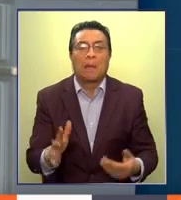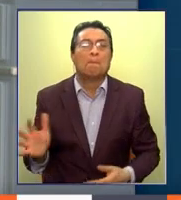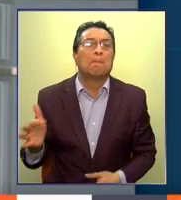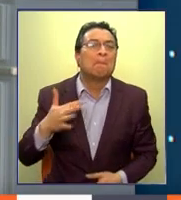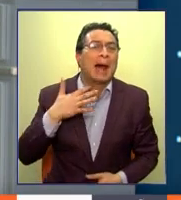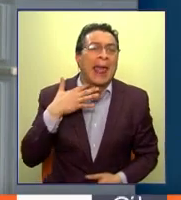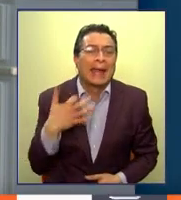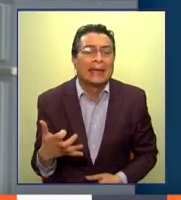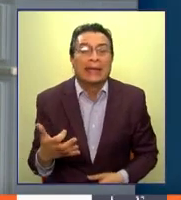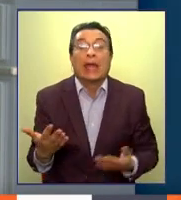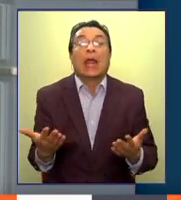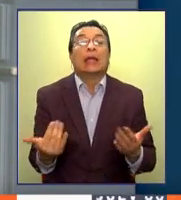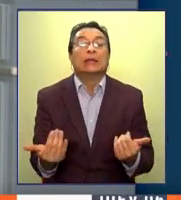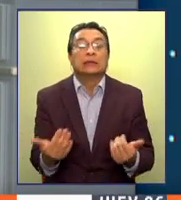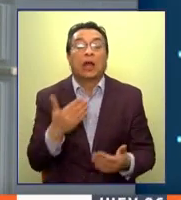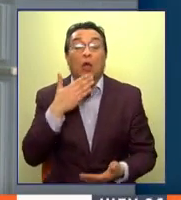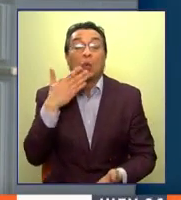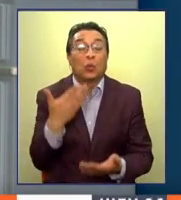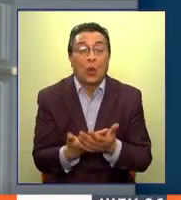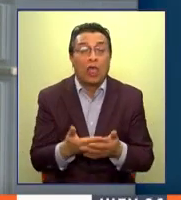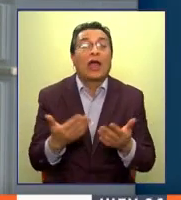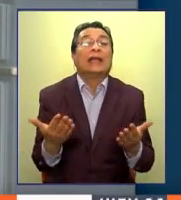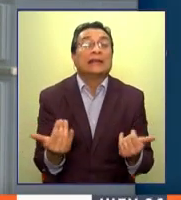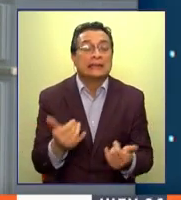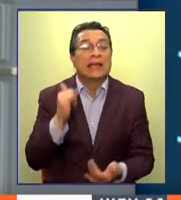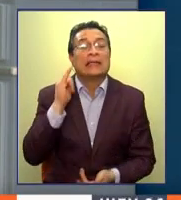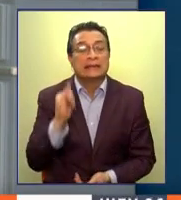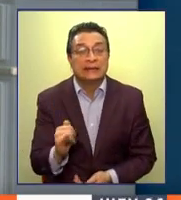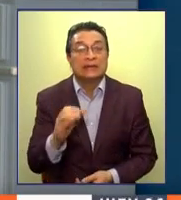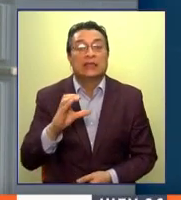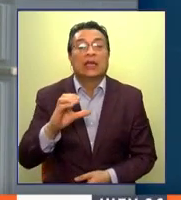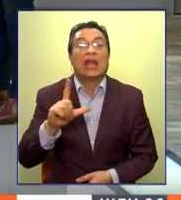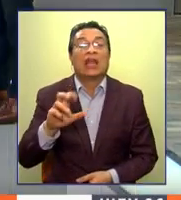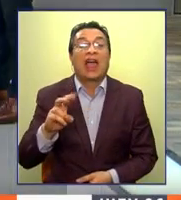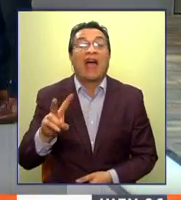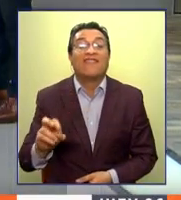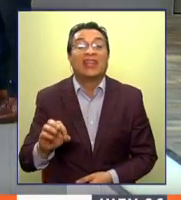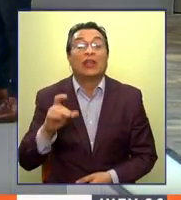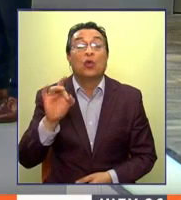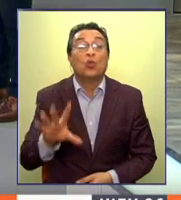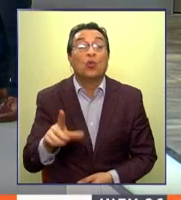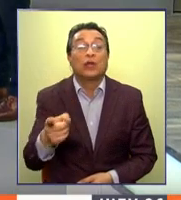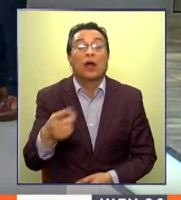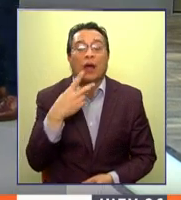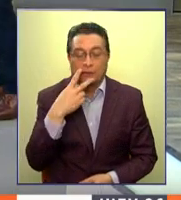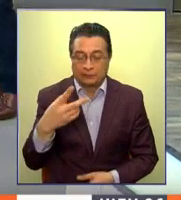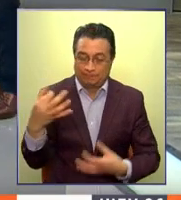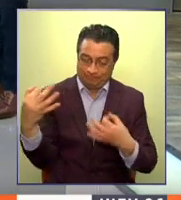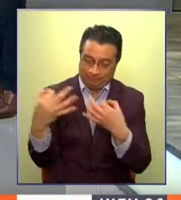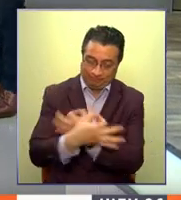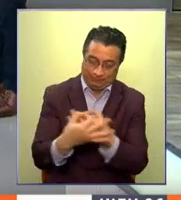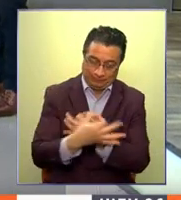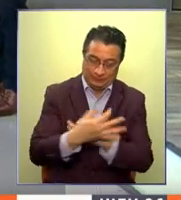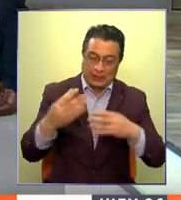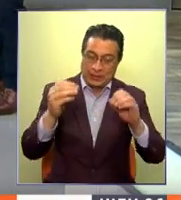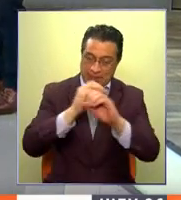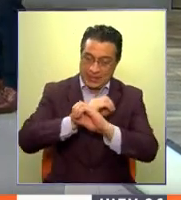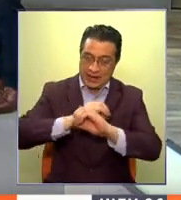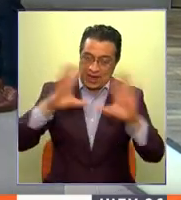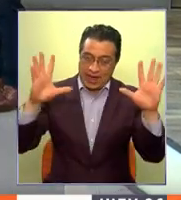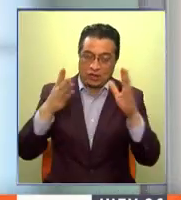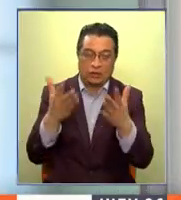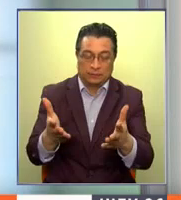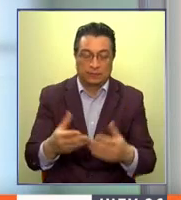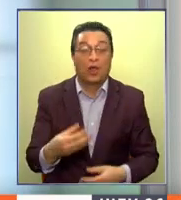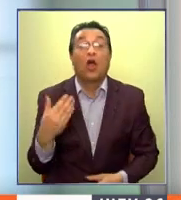es necesario? ¿Cuándo es realmente necesario tener la clave única? Está con nosotros, por supuesto, Cristian Pino para la aclaración. ¿Cómo estás, Cristian? Buenas